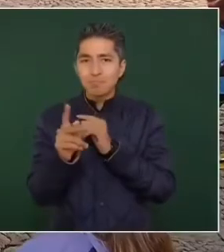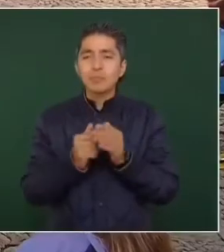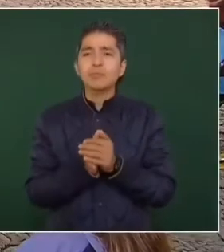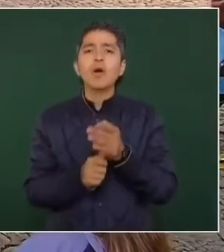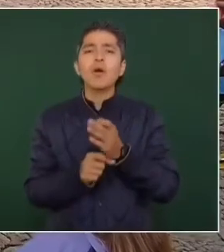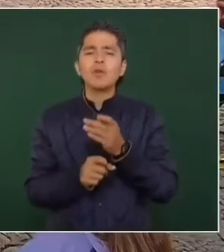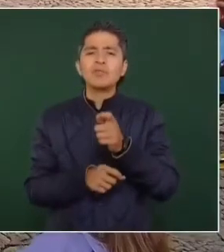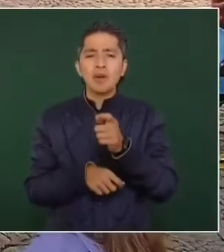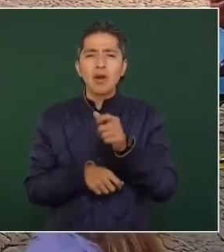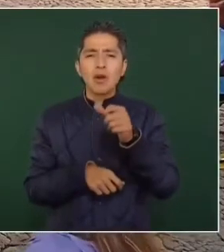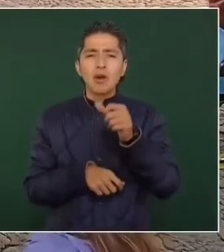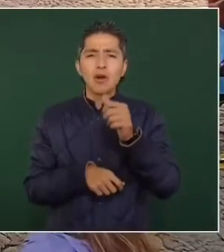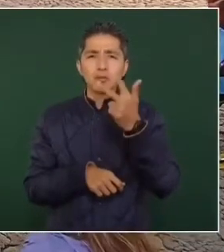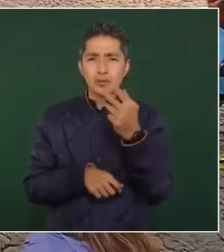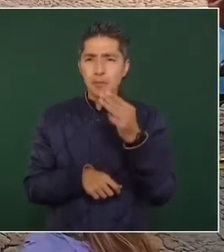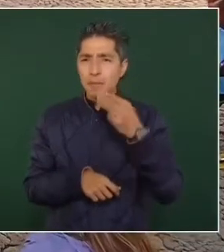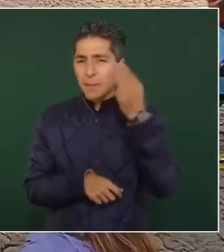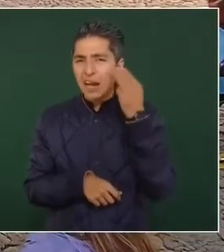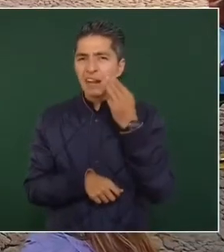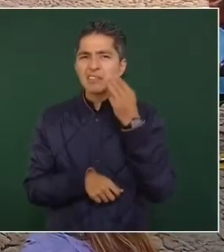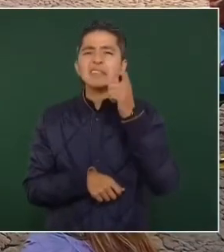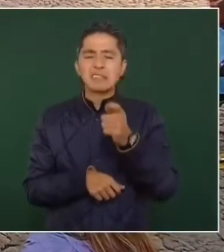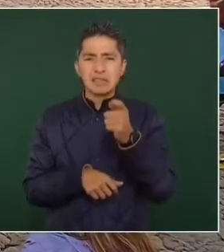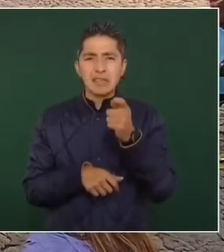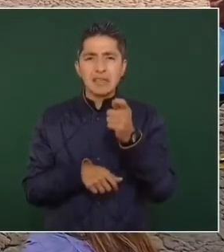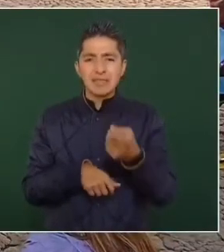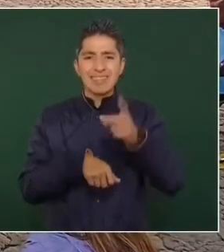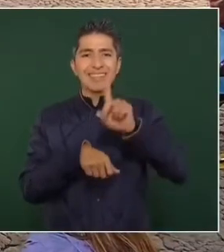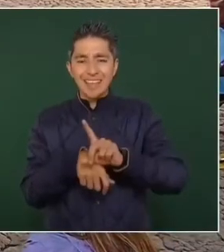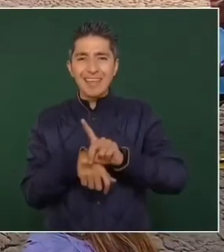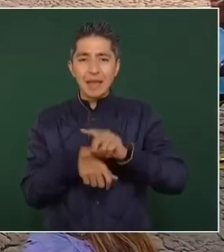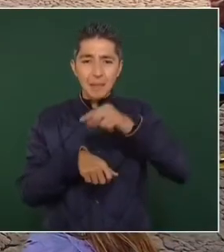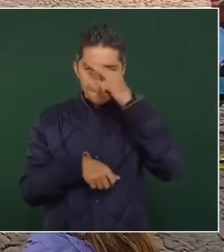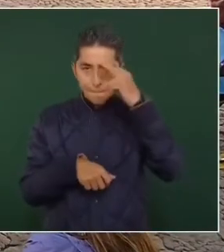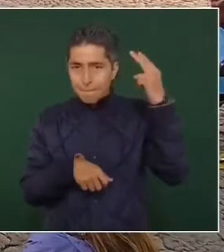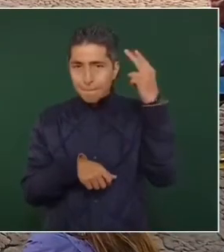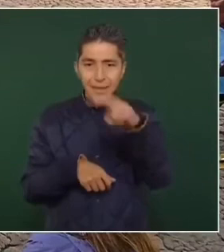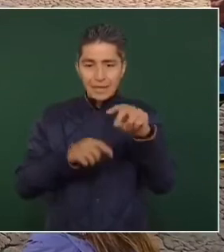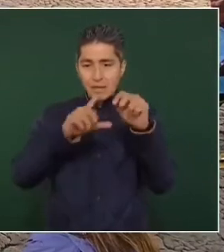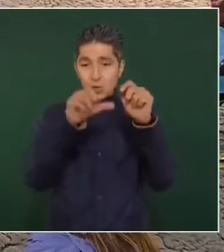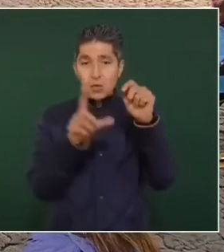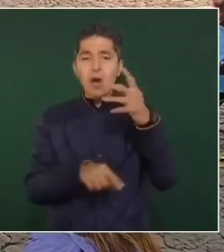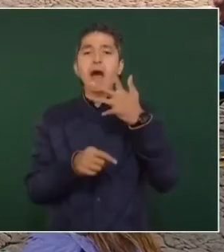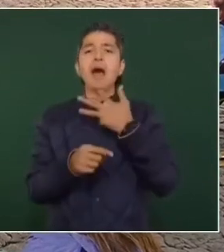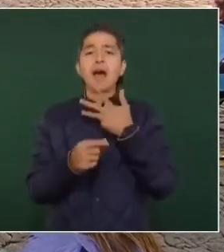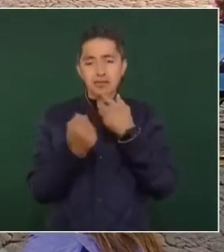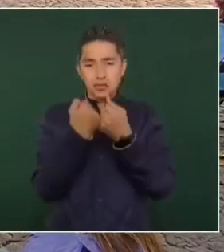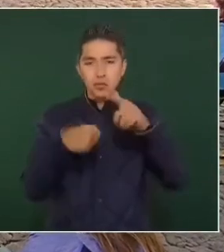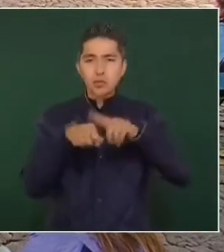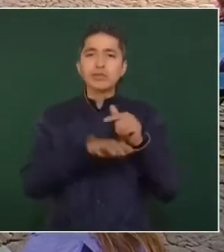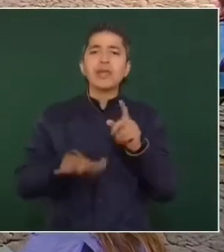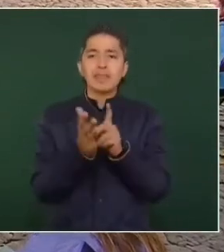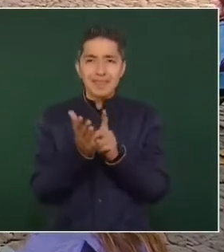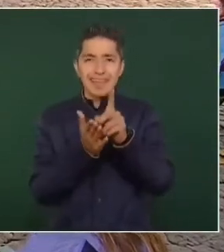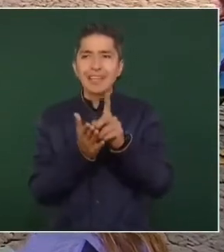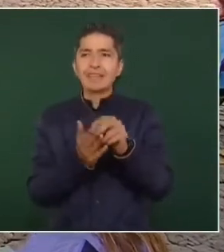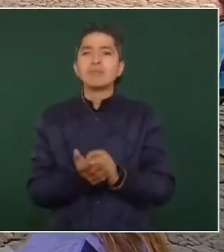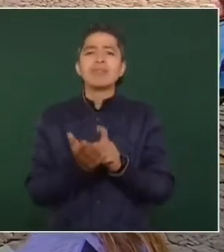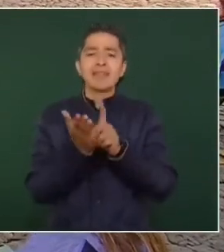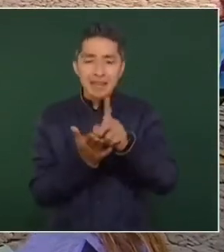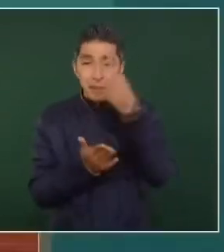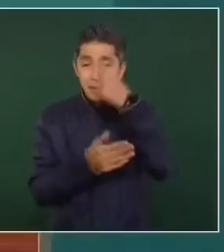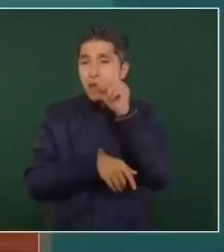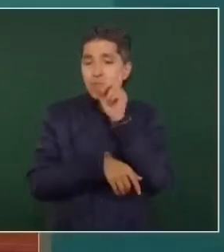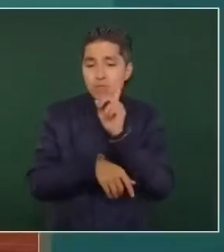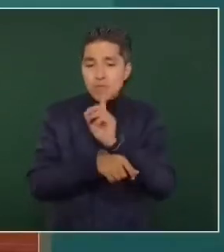Hoy, 8 de marzo, conmemoramos que en México tenemos una sociedad de derechos, de derechos para las mujeres